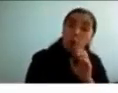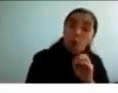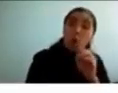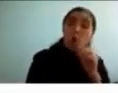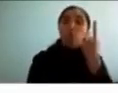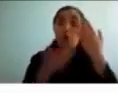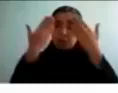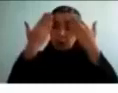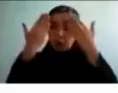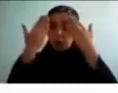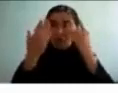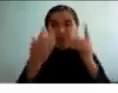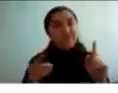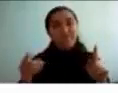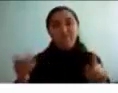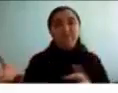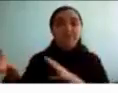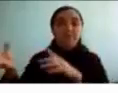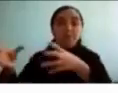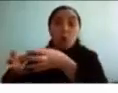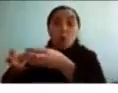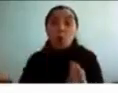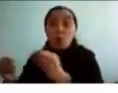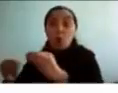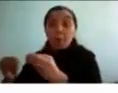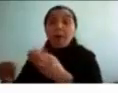y como he hablado antes también Tomás